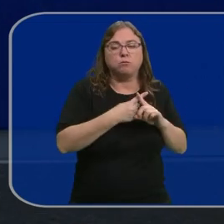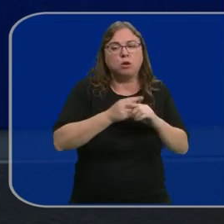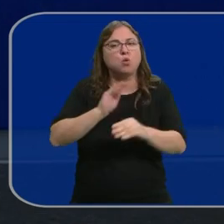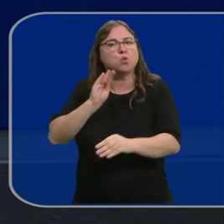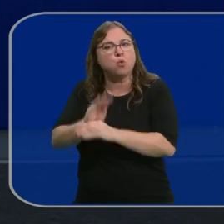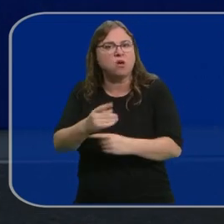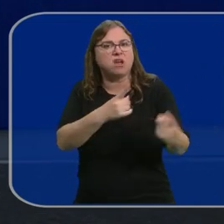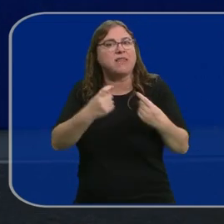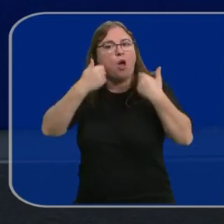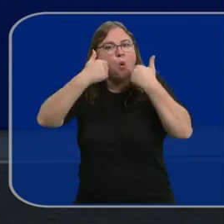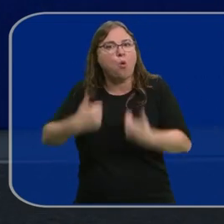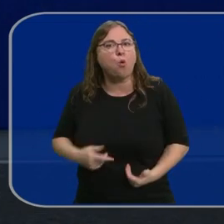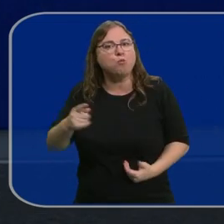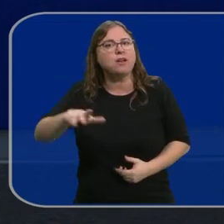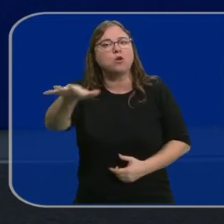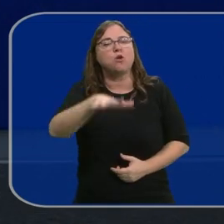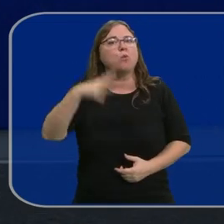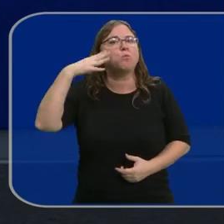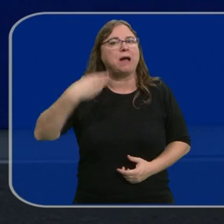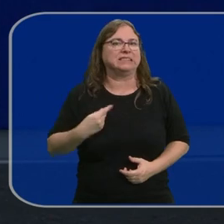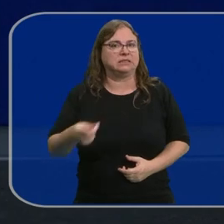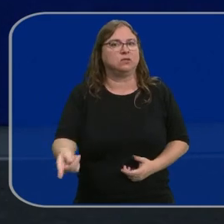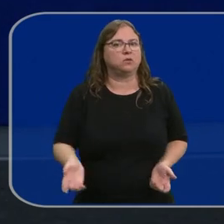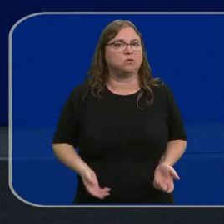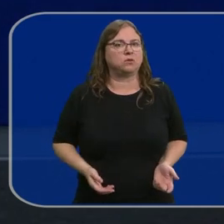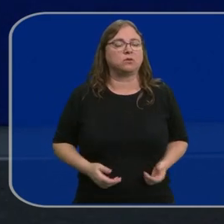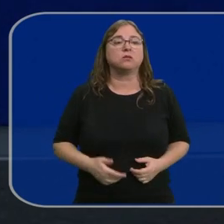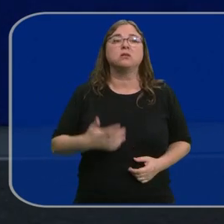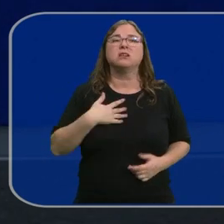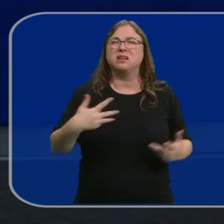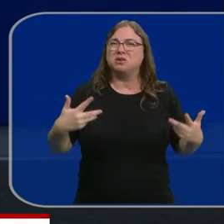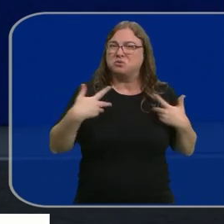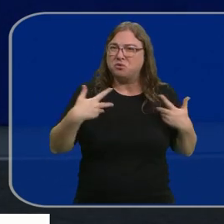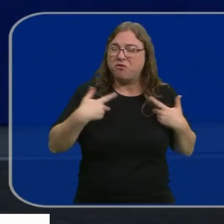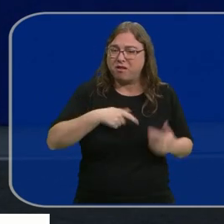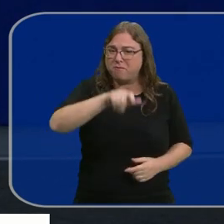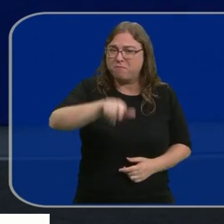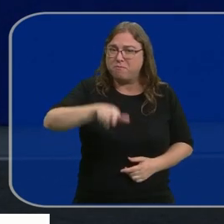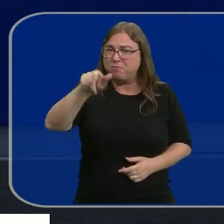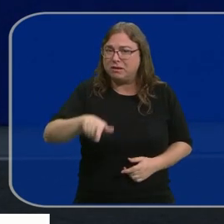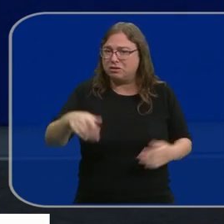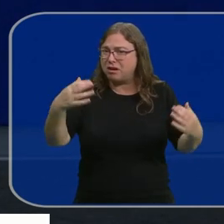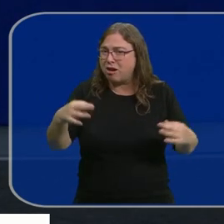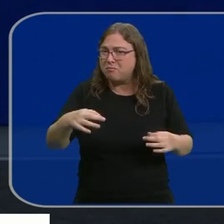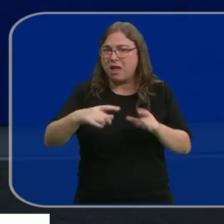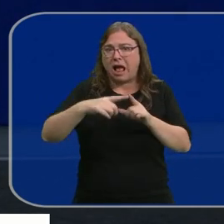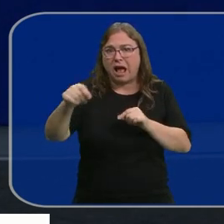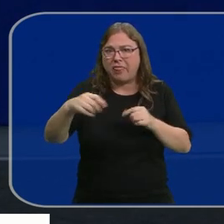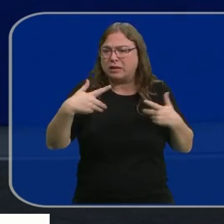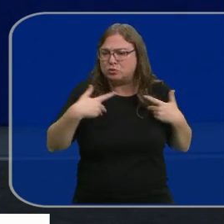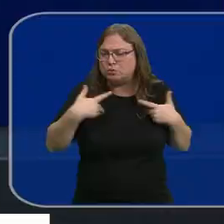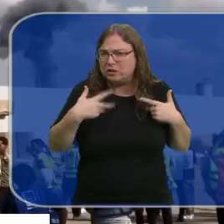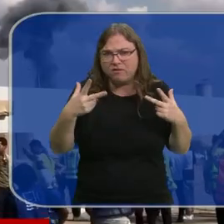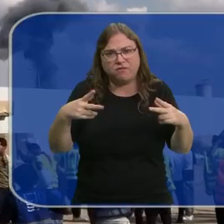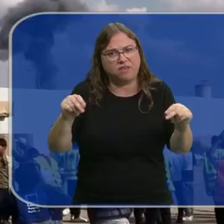cubrir las necesidades humanitarias del pueblo palestino. El sufrimiento de la población civil de Gaza tiene que